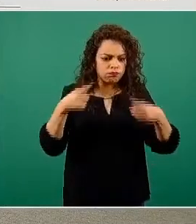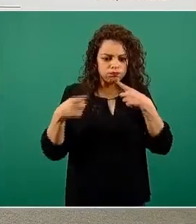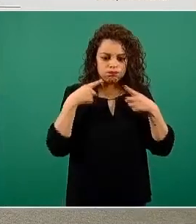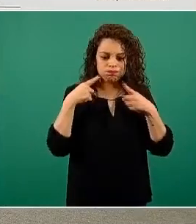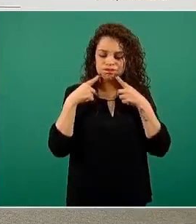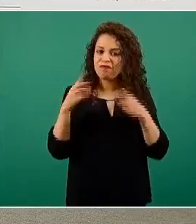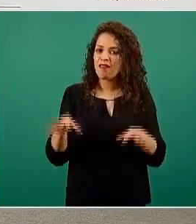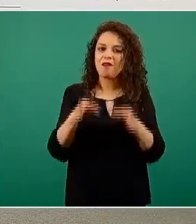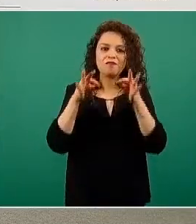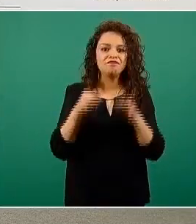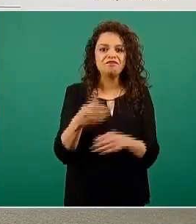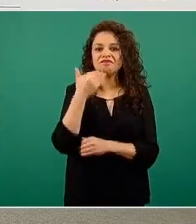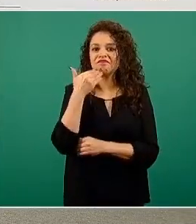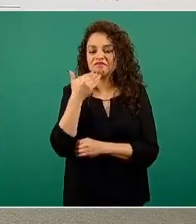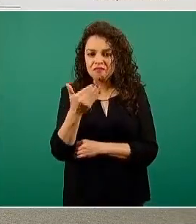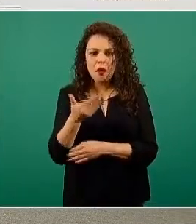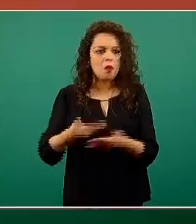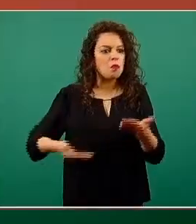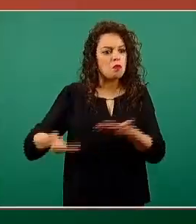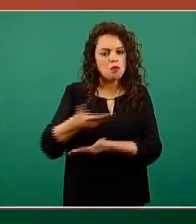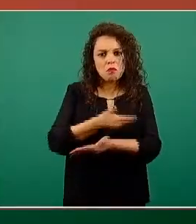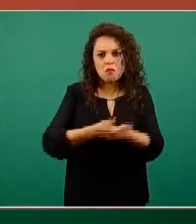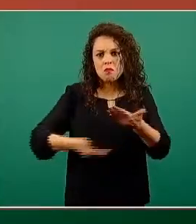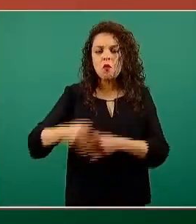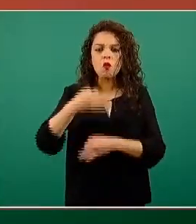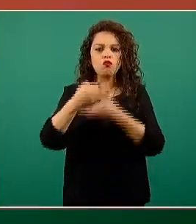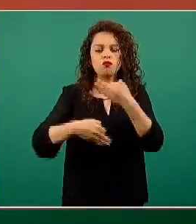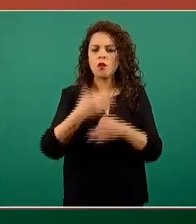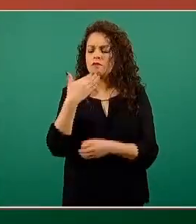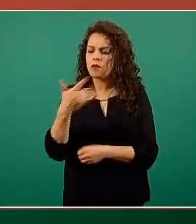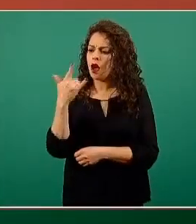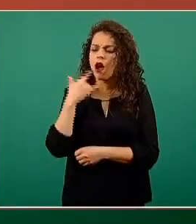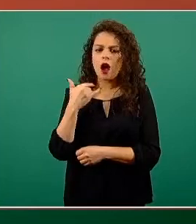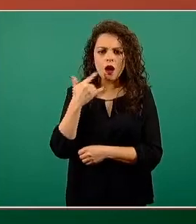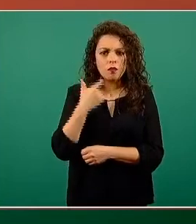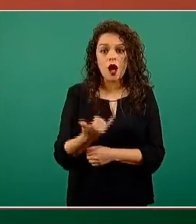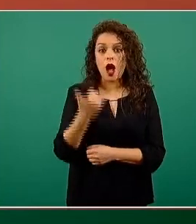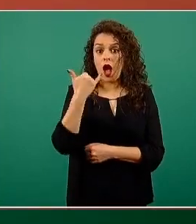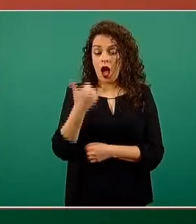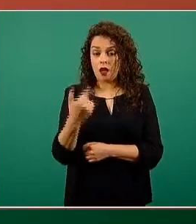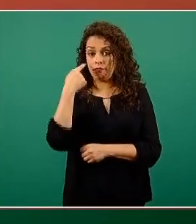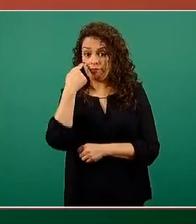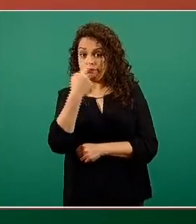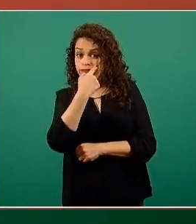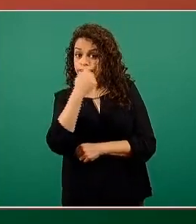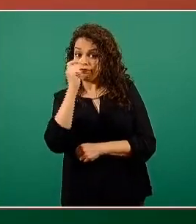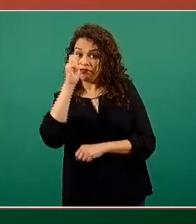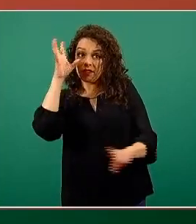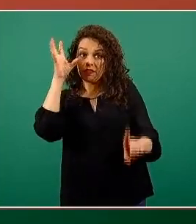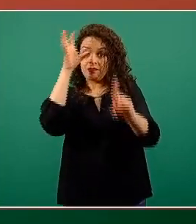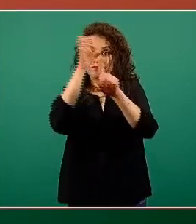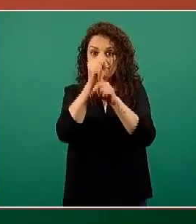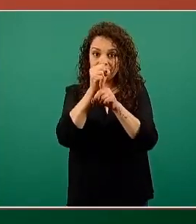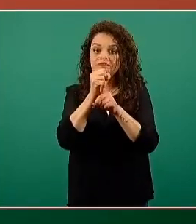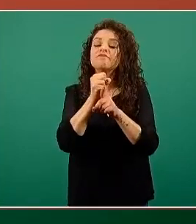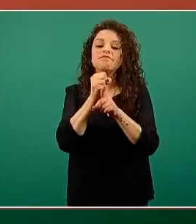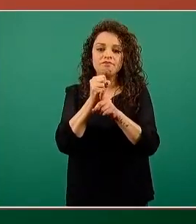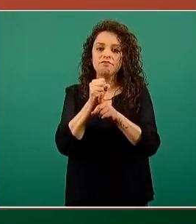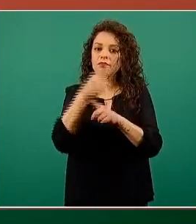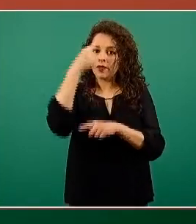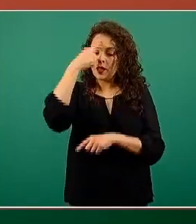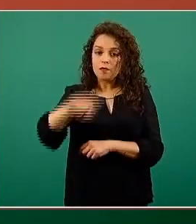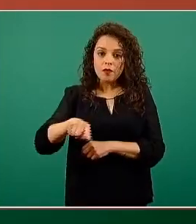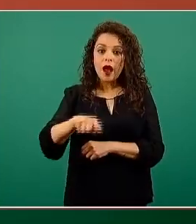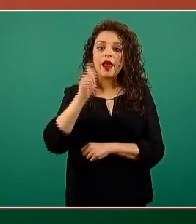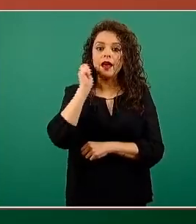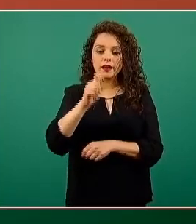en general en un ambiente de gran cordialidad y con una visión común por alcanzar objetivos comunes para el bien del país.